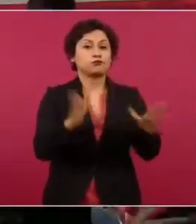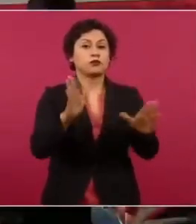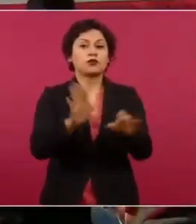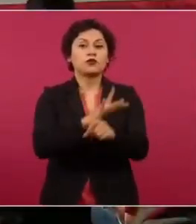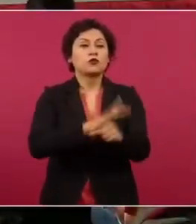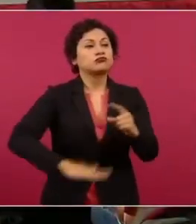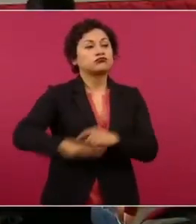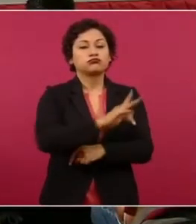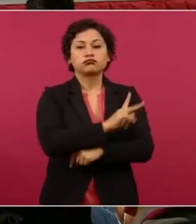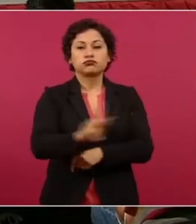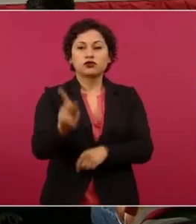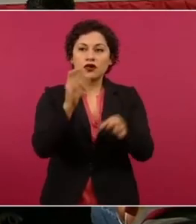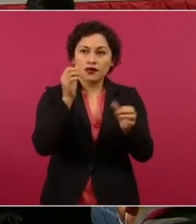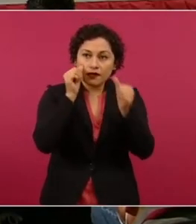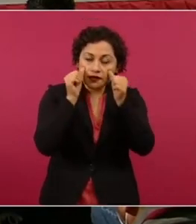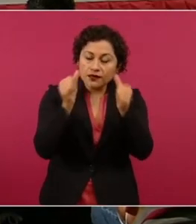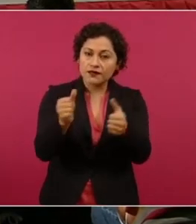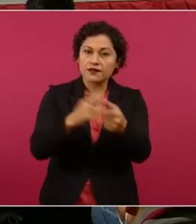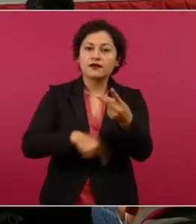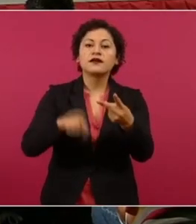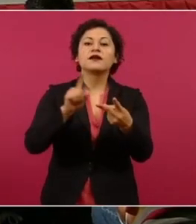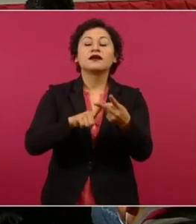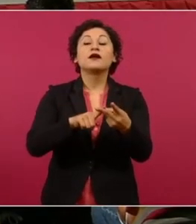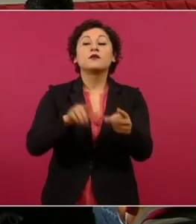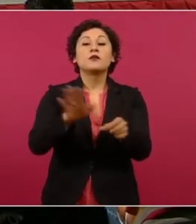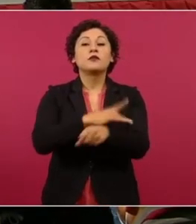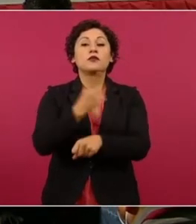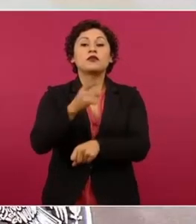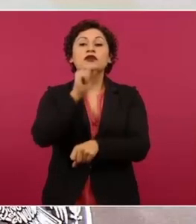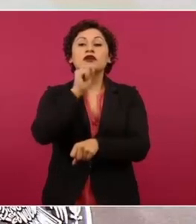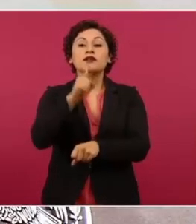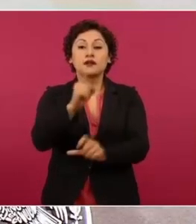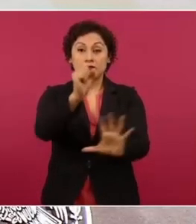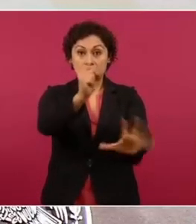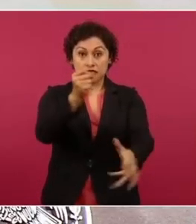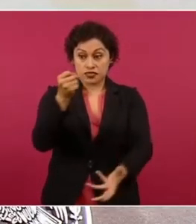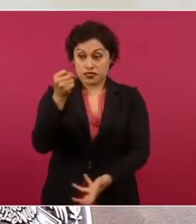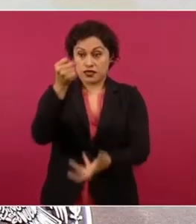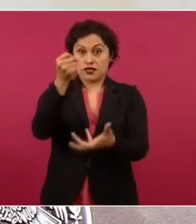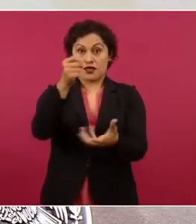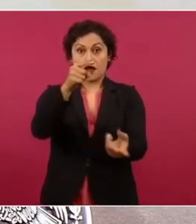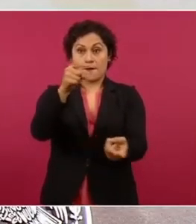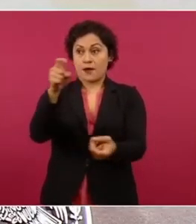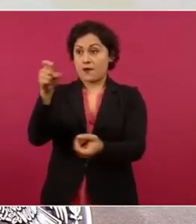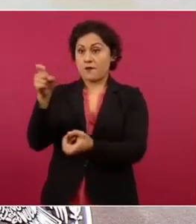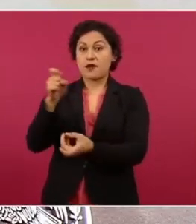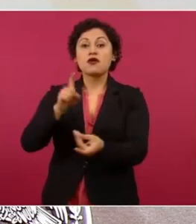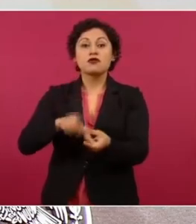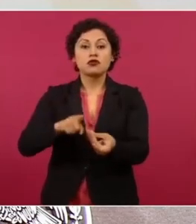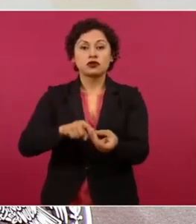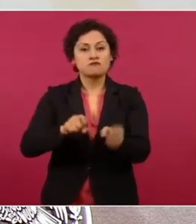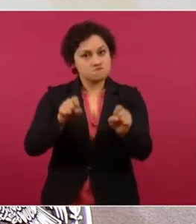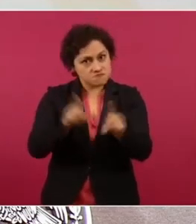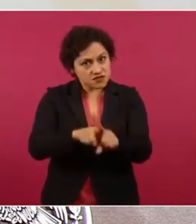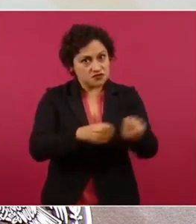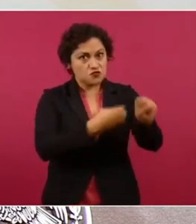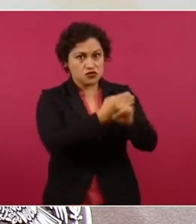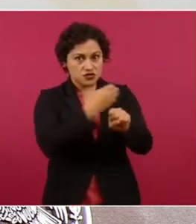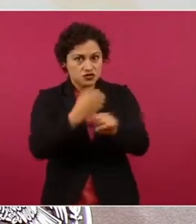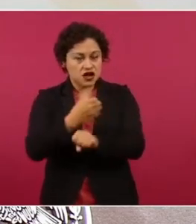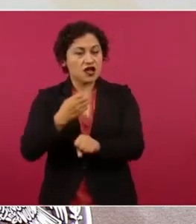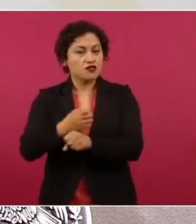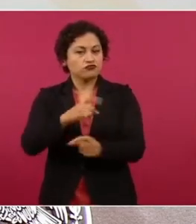interés nacional. Segundo, por su amplio manejo del dinero público procedente de los estados y